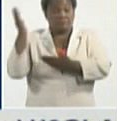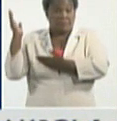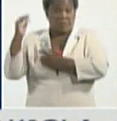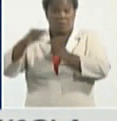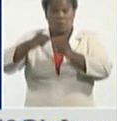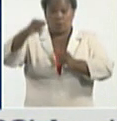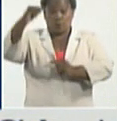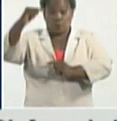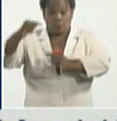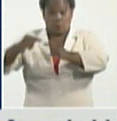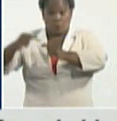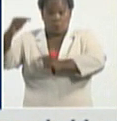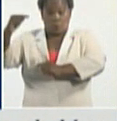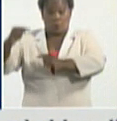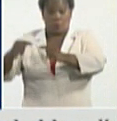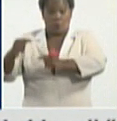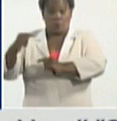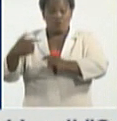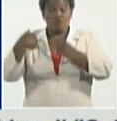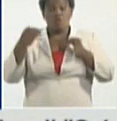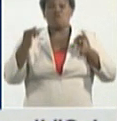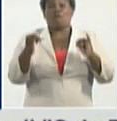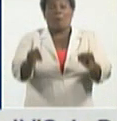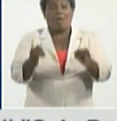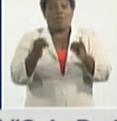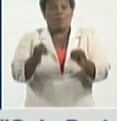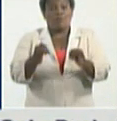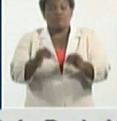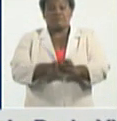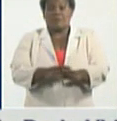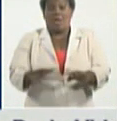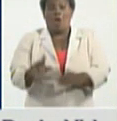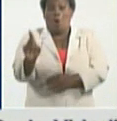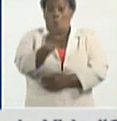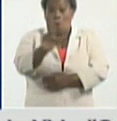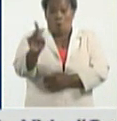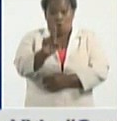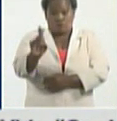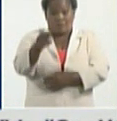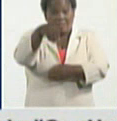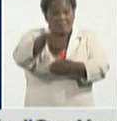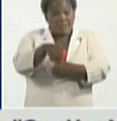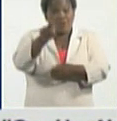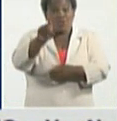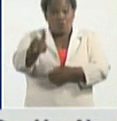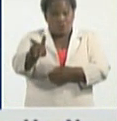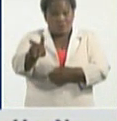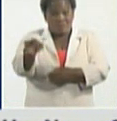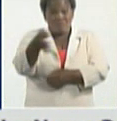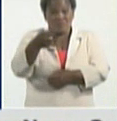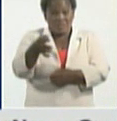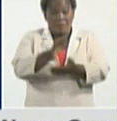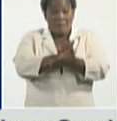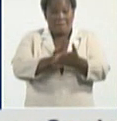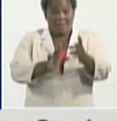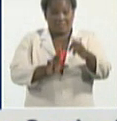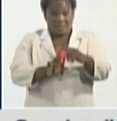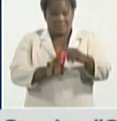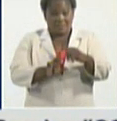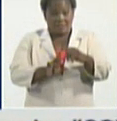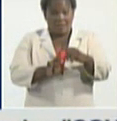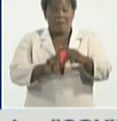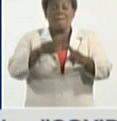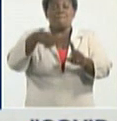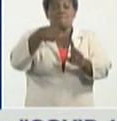de acuerdo a la forma en que voy a informar, esto es 11 de los 12 municipios de la provincia de Matanzas, y uno